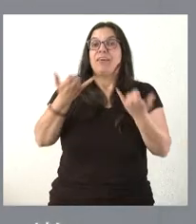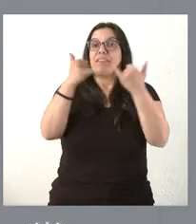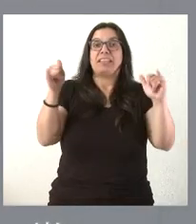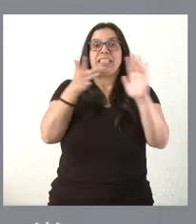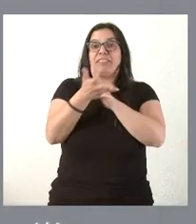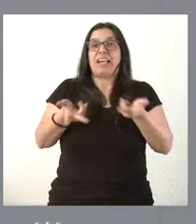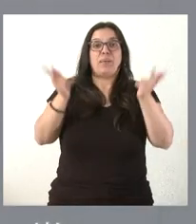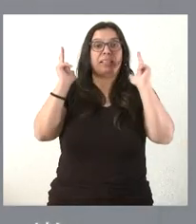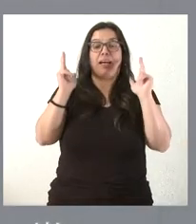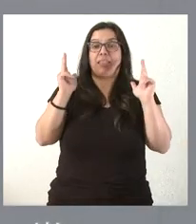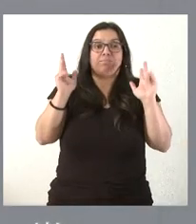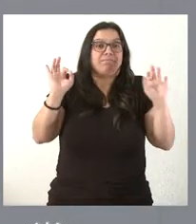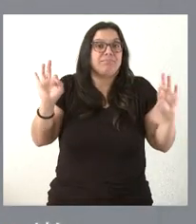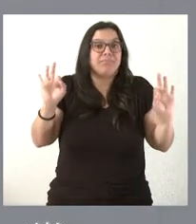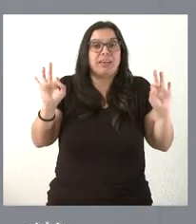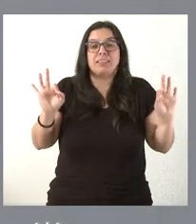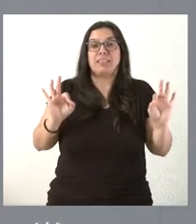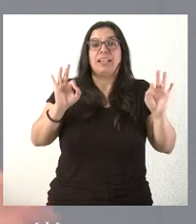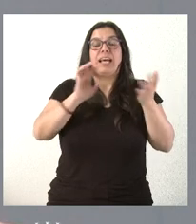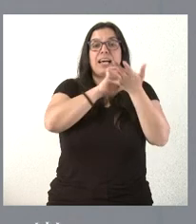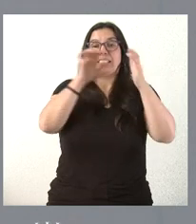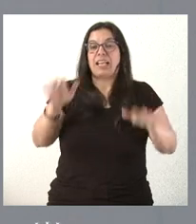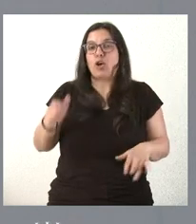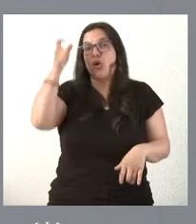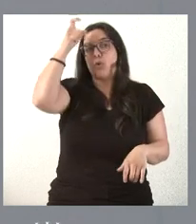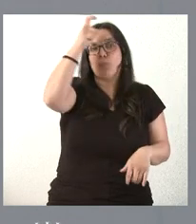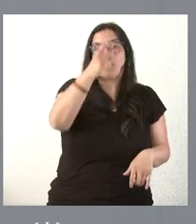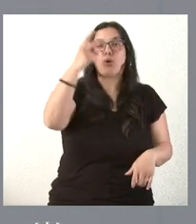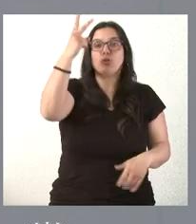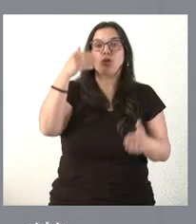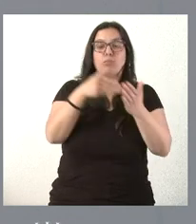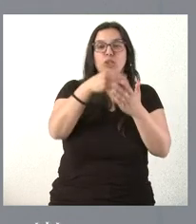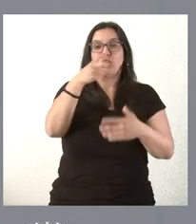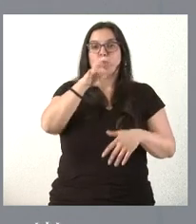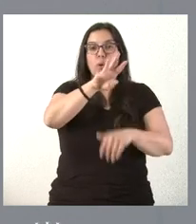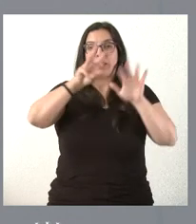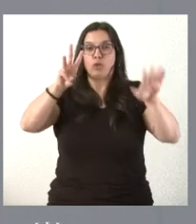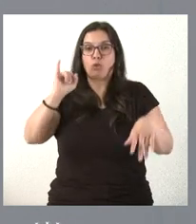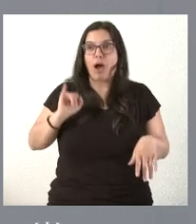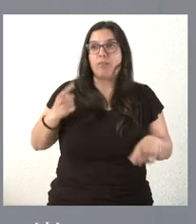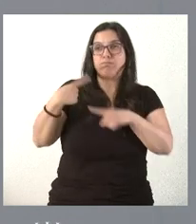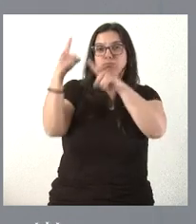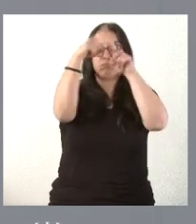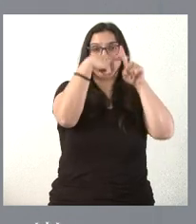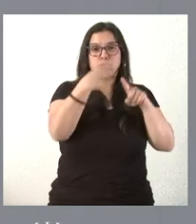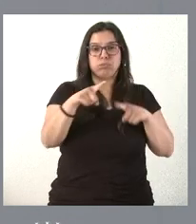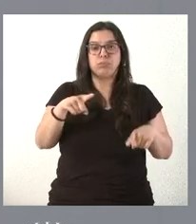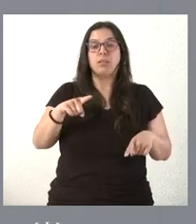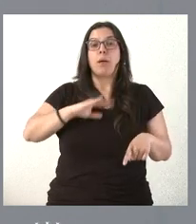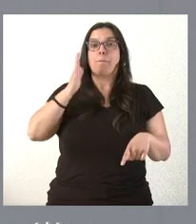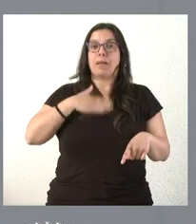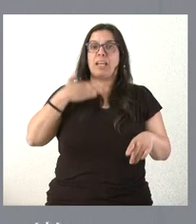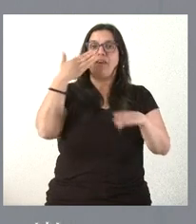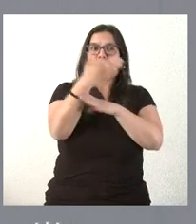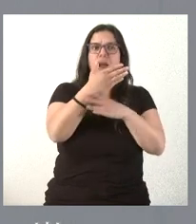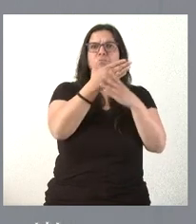Es esencialmente libertad. Castilla y León tiene 2.248 municipios. Muchas personas asistirán mañana al acto institucional,